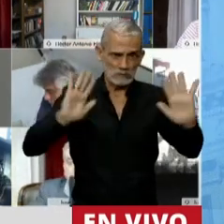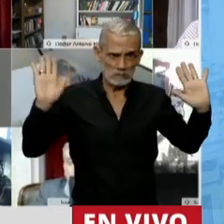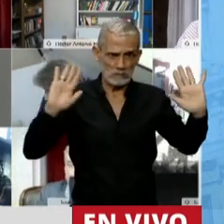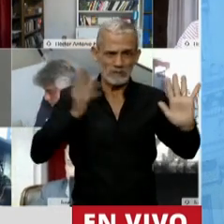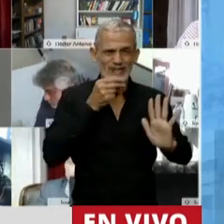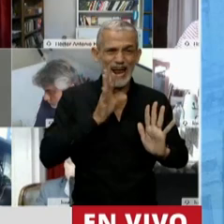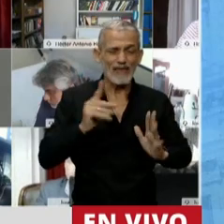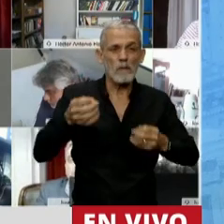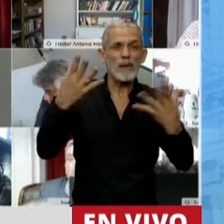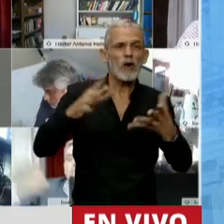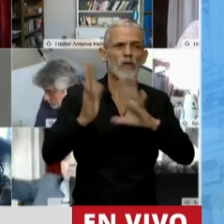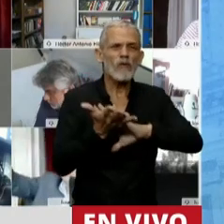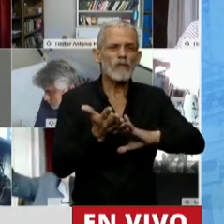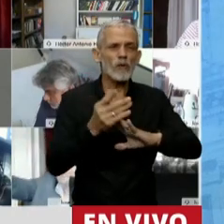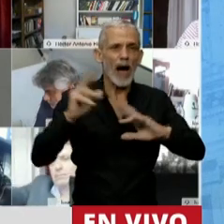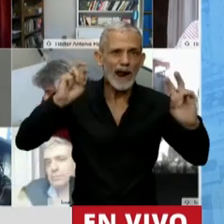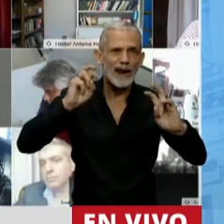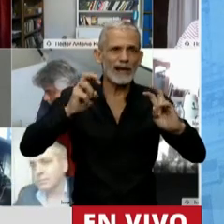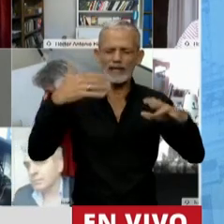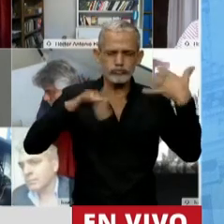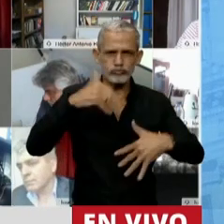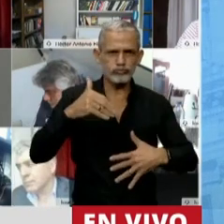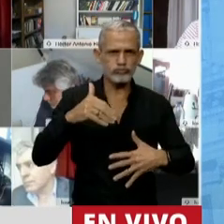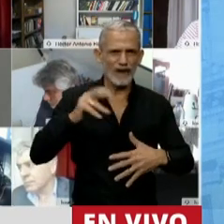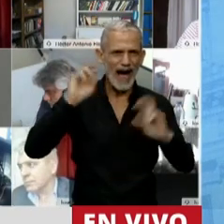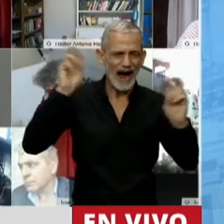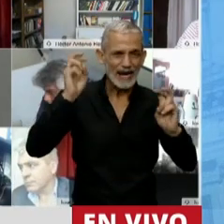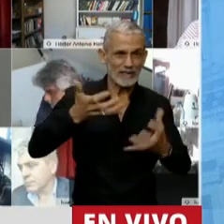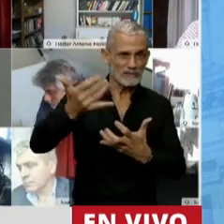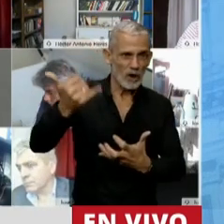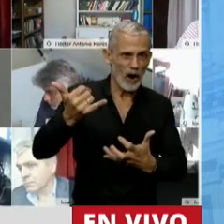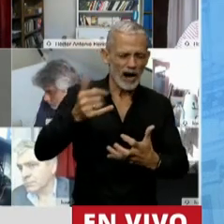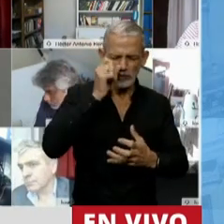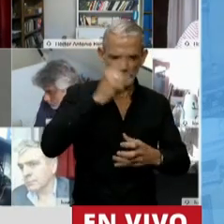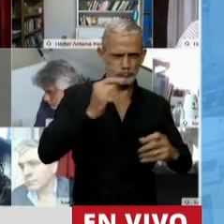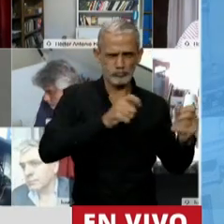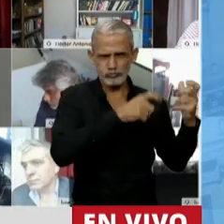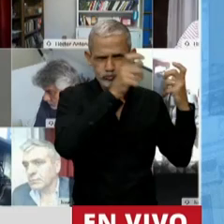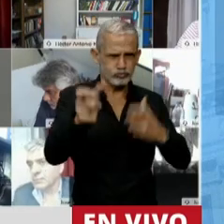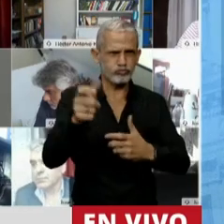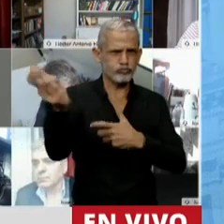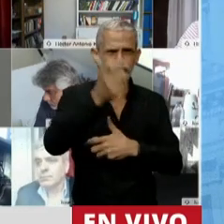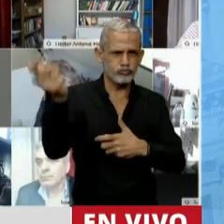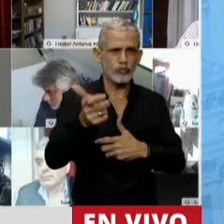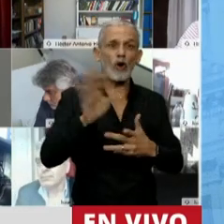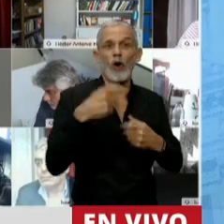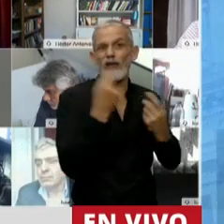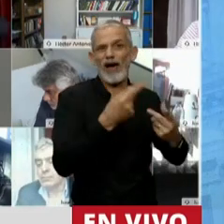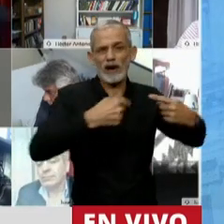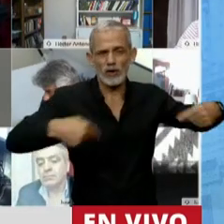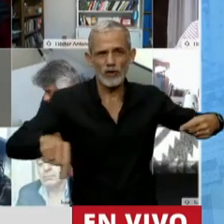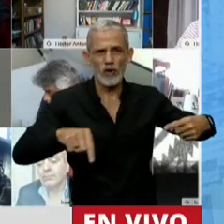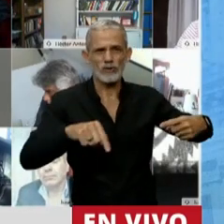ni mejorar el sistema de alerta temprana, ni tampoco a equipar a las fuerzas de